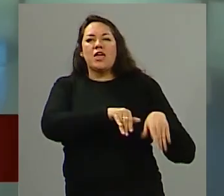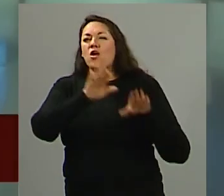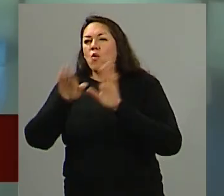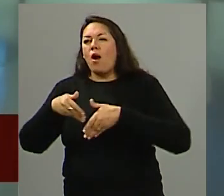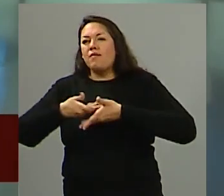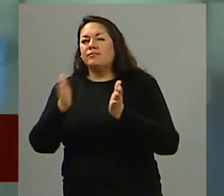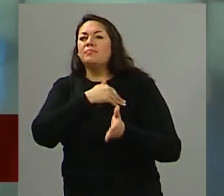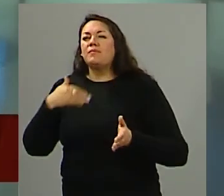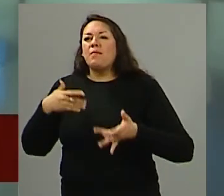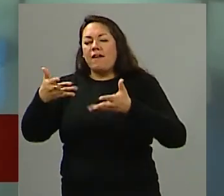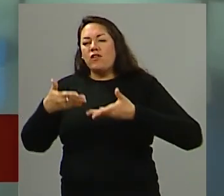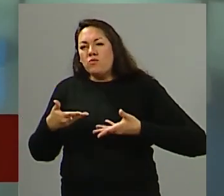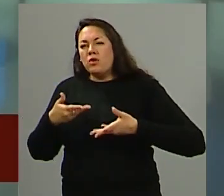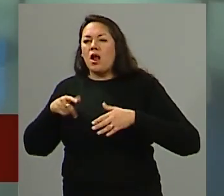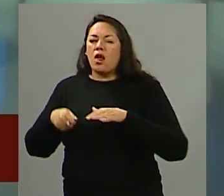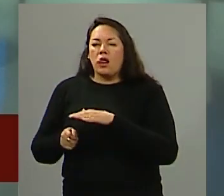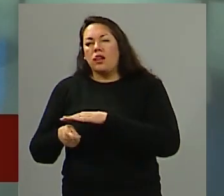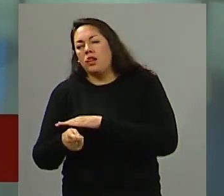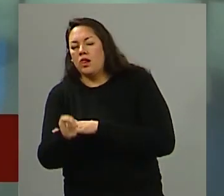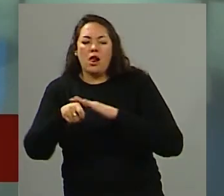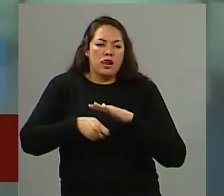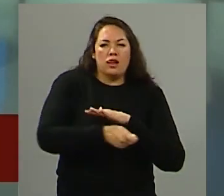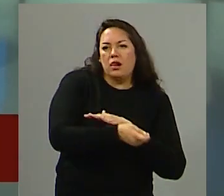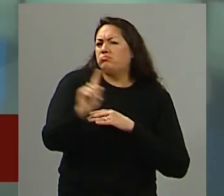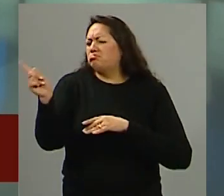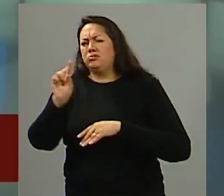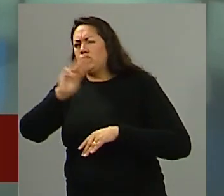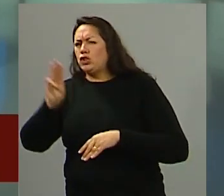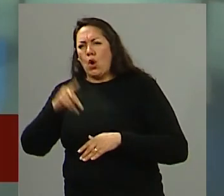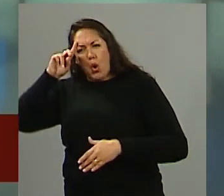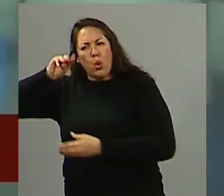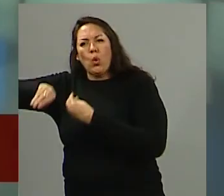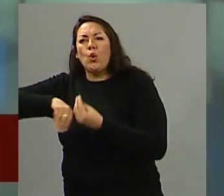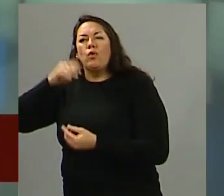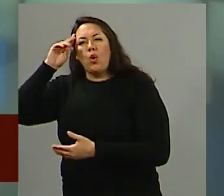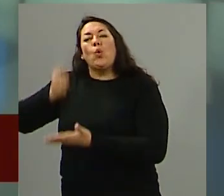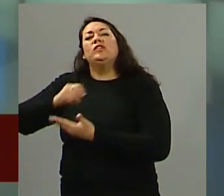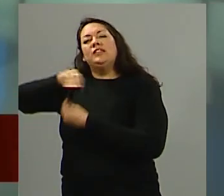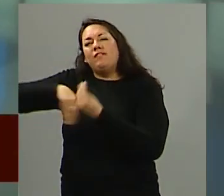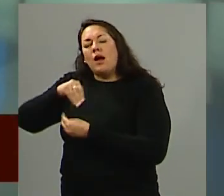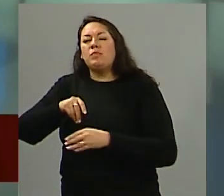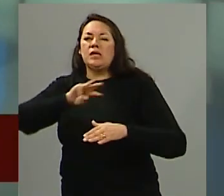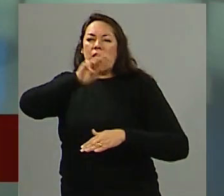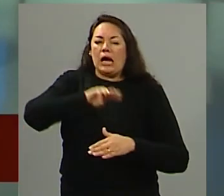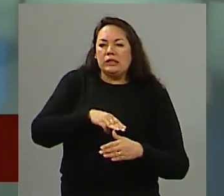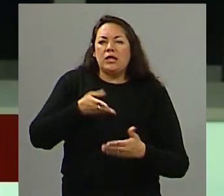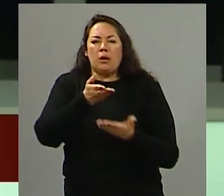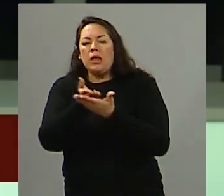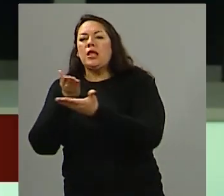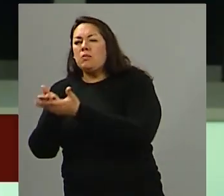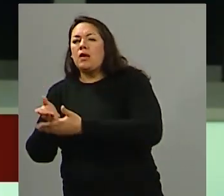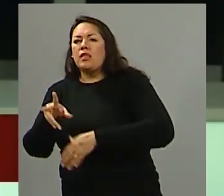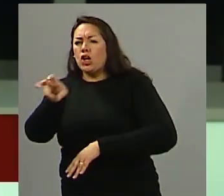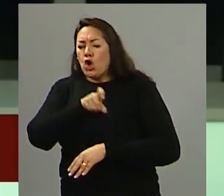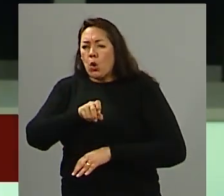Mendoza y las mamás no tengan que ir deambulando por la justicia de familia y todo para acceder a un cobro específico